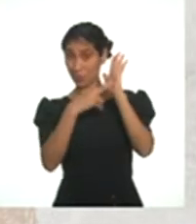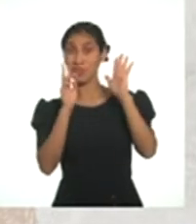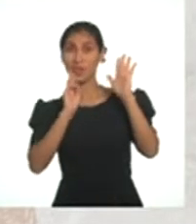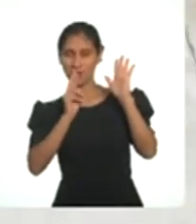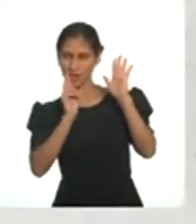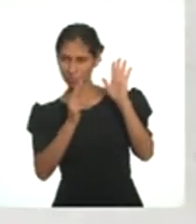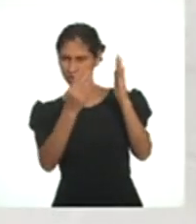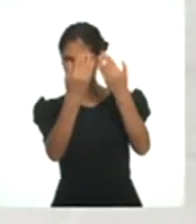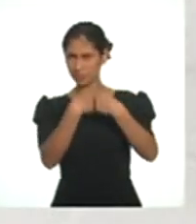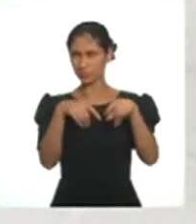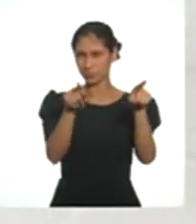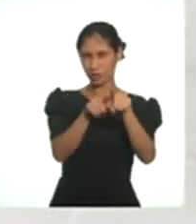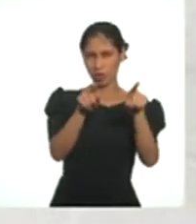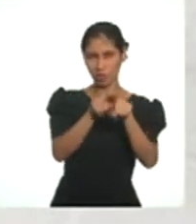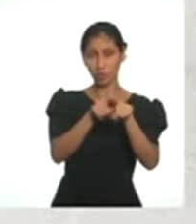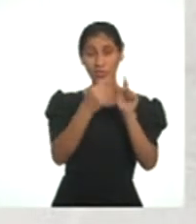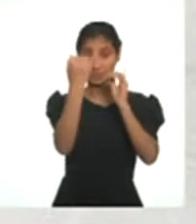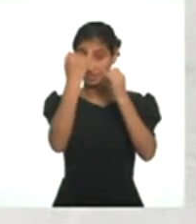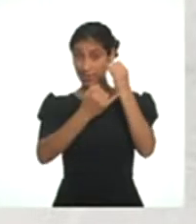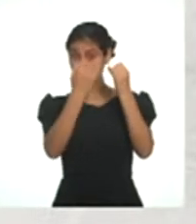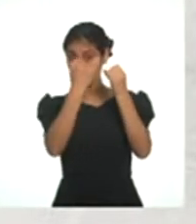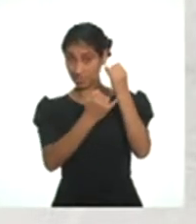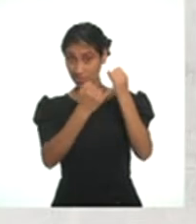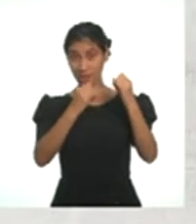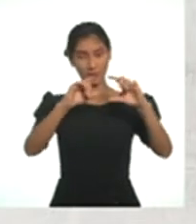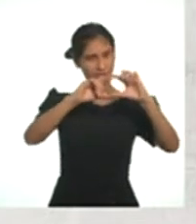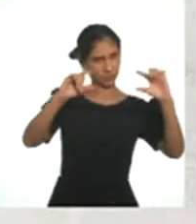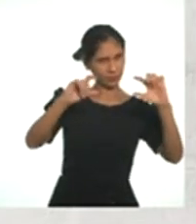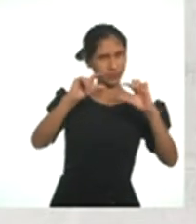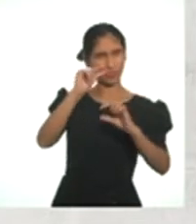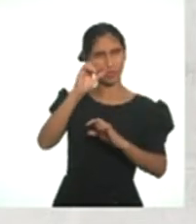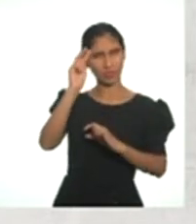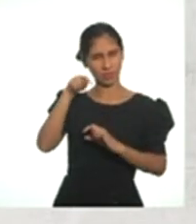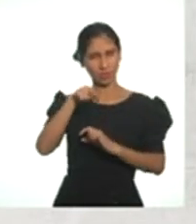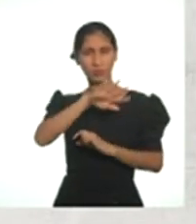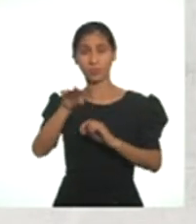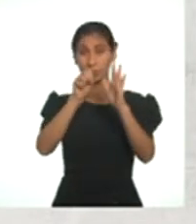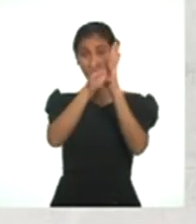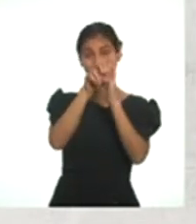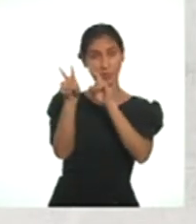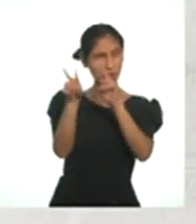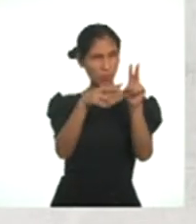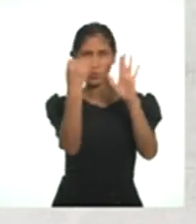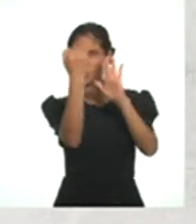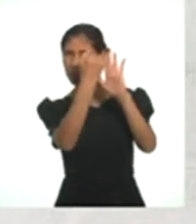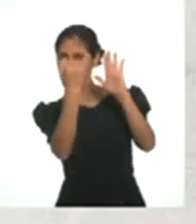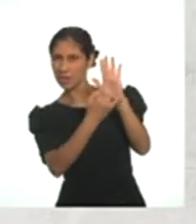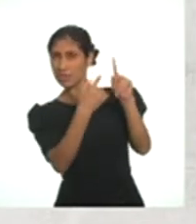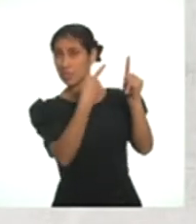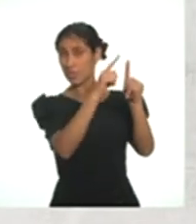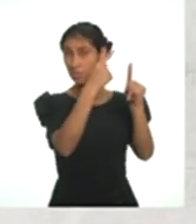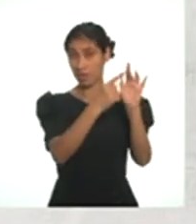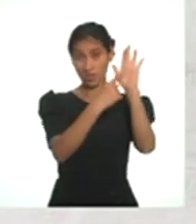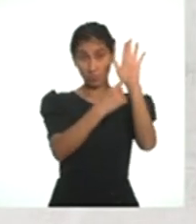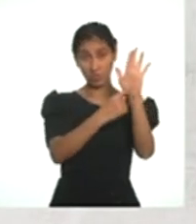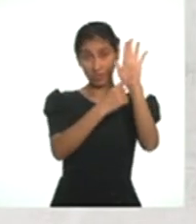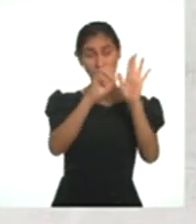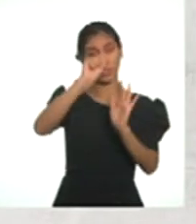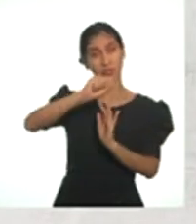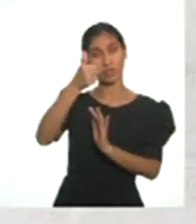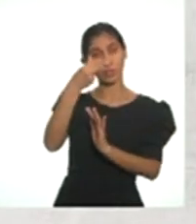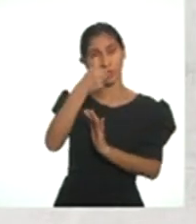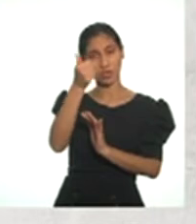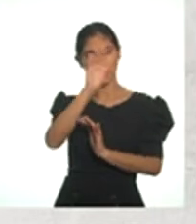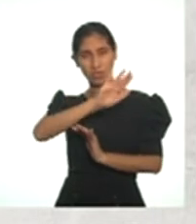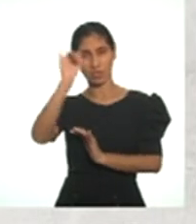tentativas. Esta es la parte final del guión. En el video aparecen imágenes de las diferentes presentaciones del Sacha